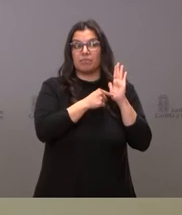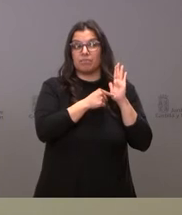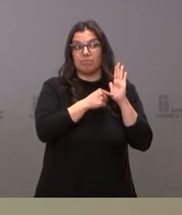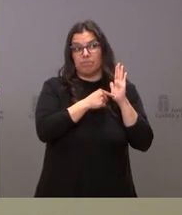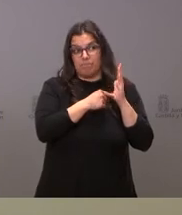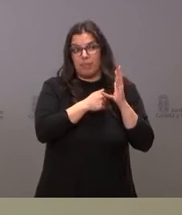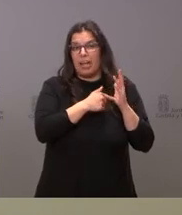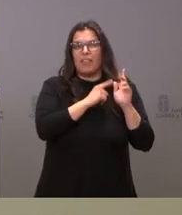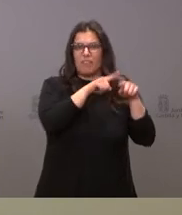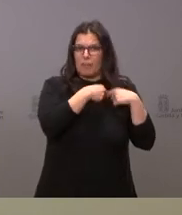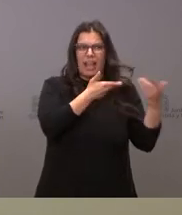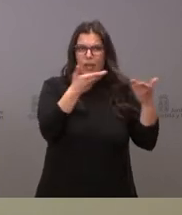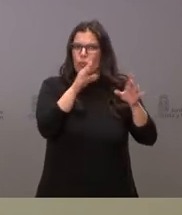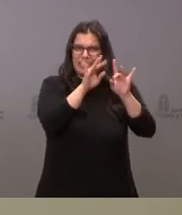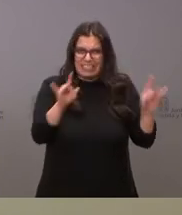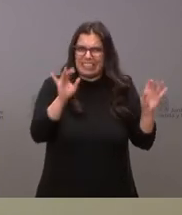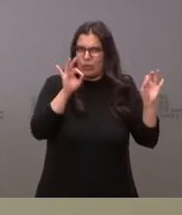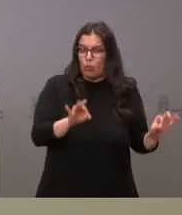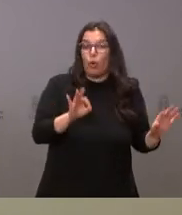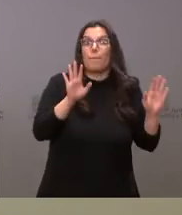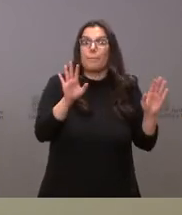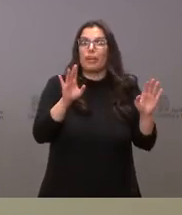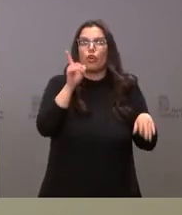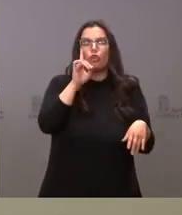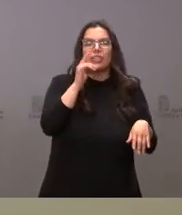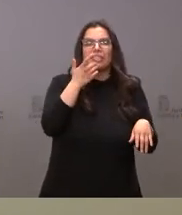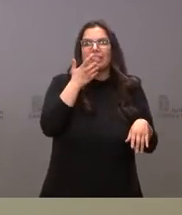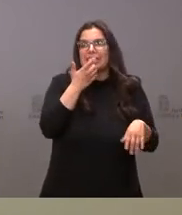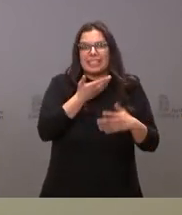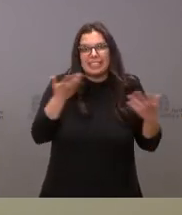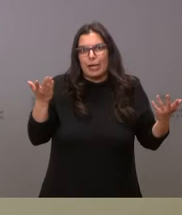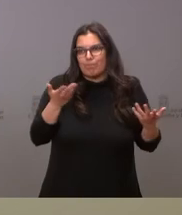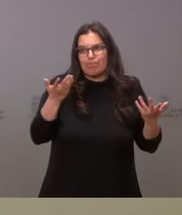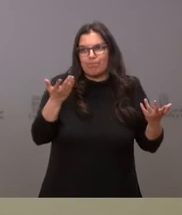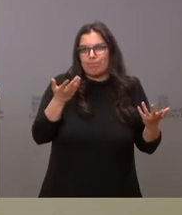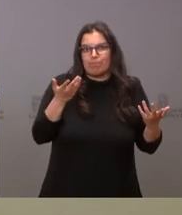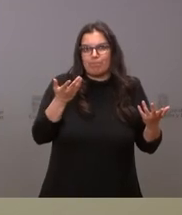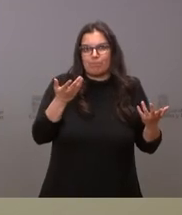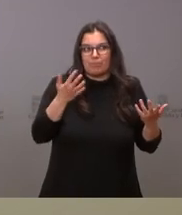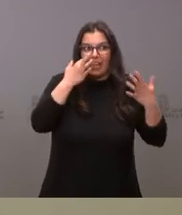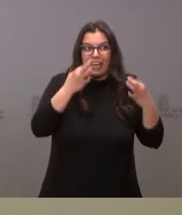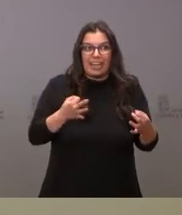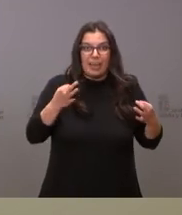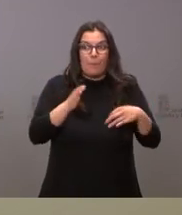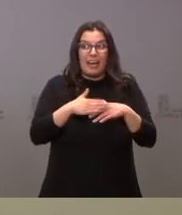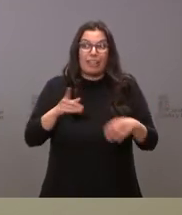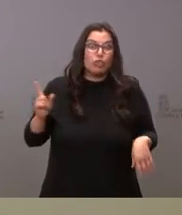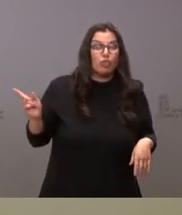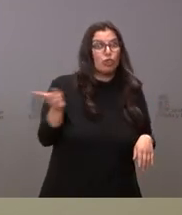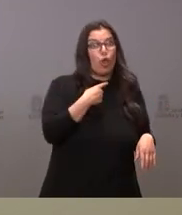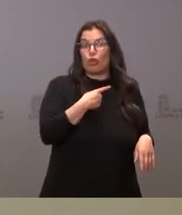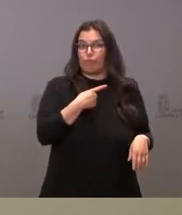familias seguro pero no sé si hay algún mensaje dado que no han servido para absorber toda esa